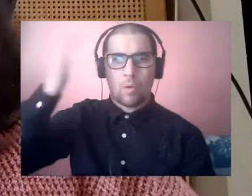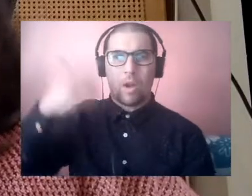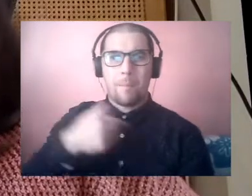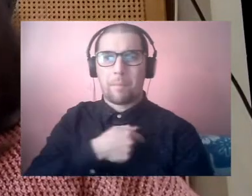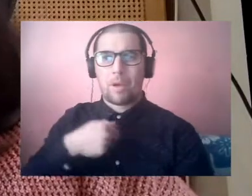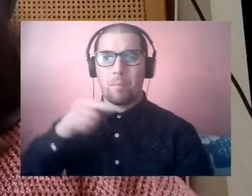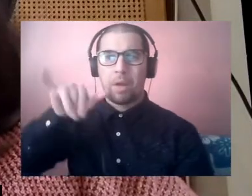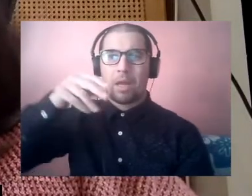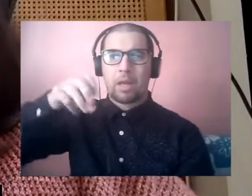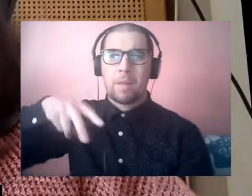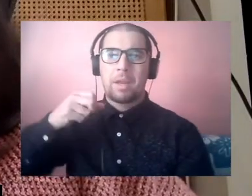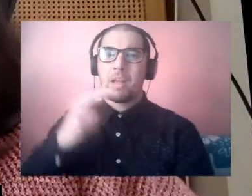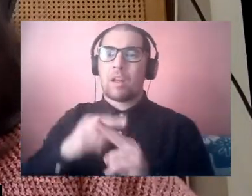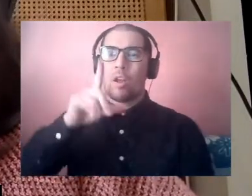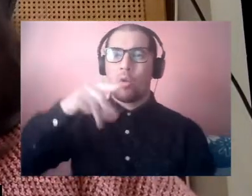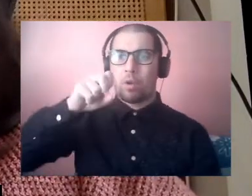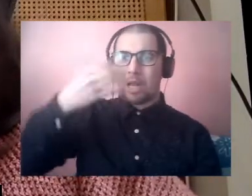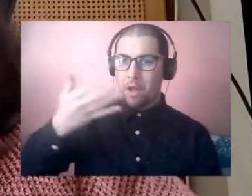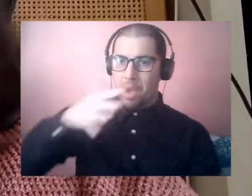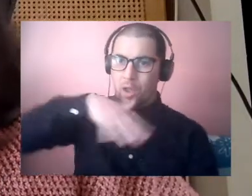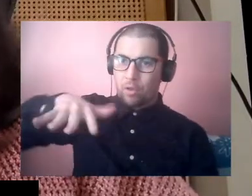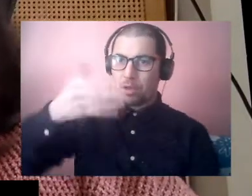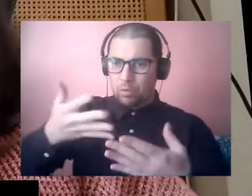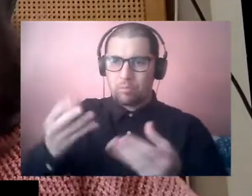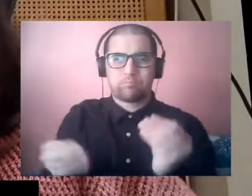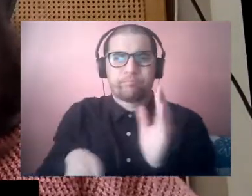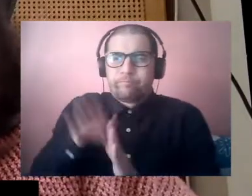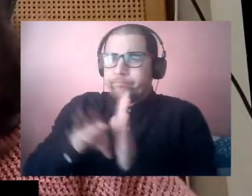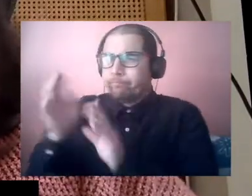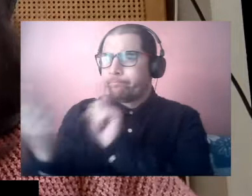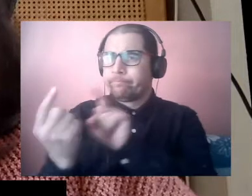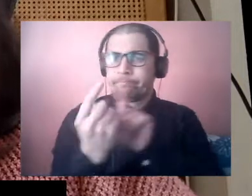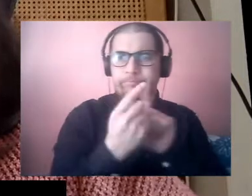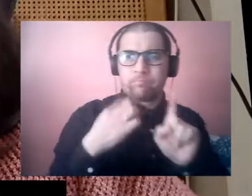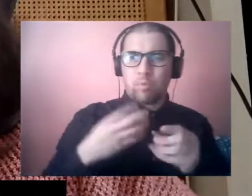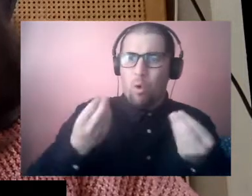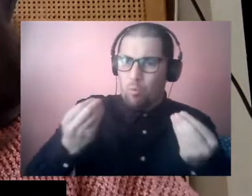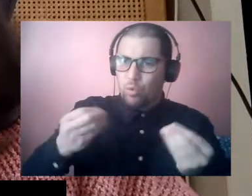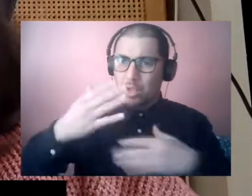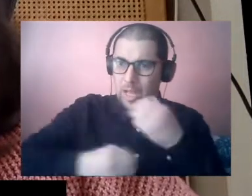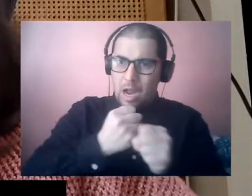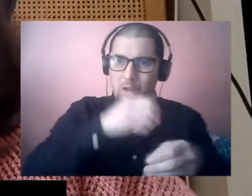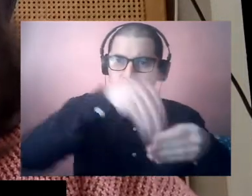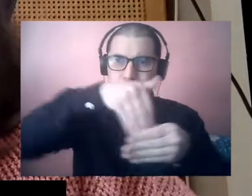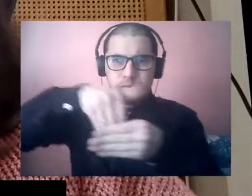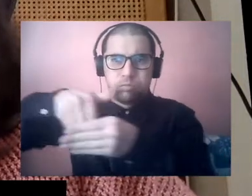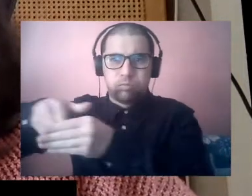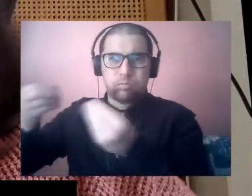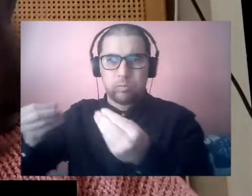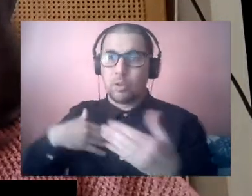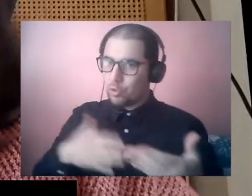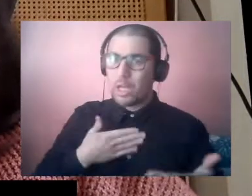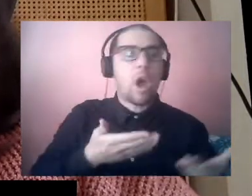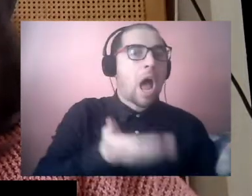Hola, soy Jimena Luna y en este contexto actual de gran participación cívica y en un año de varias elecciones quiero